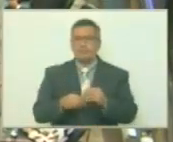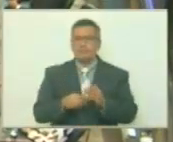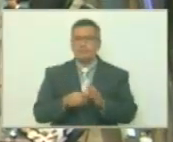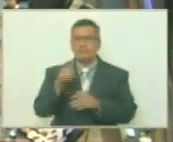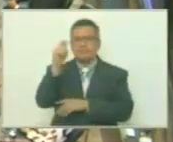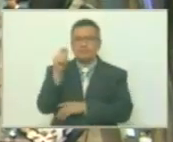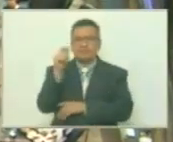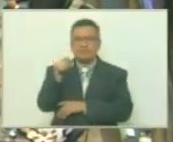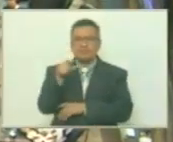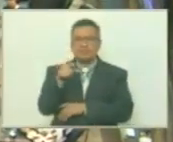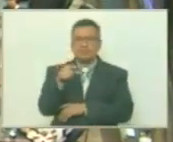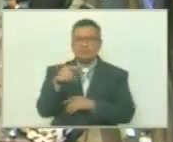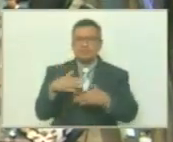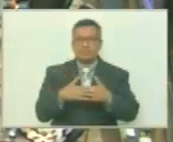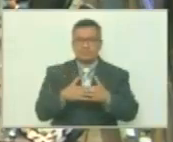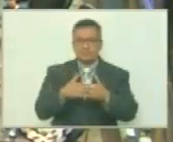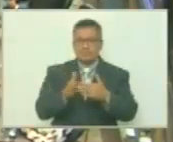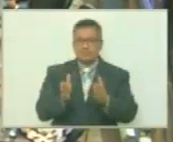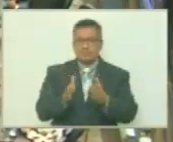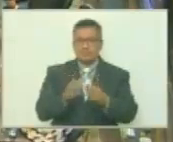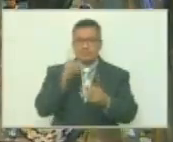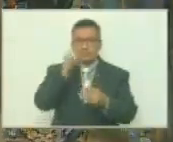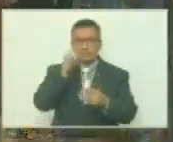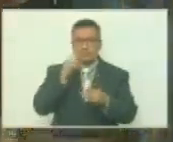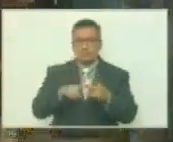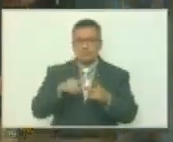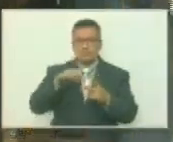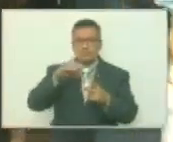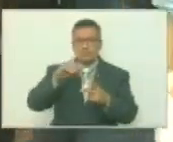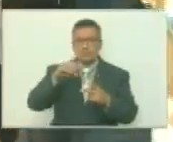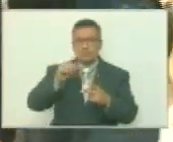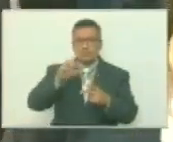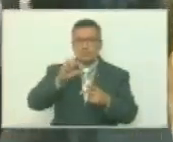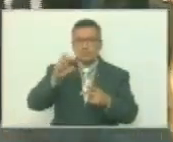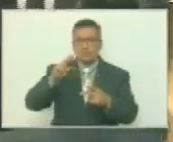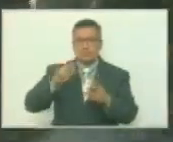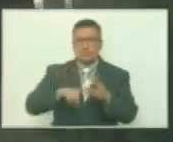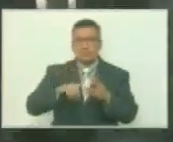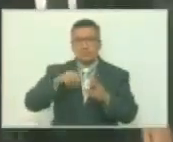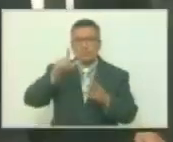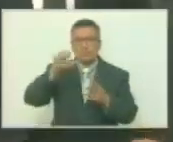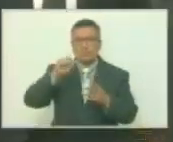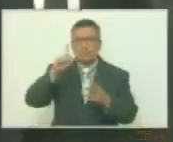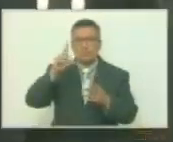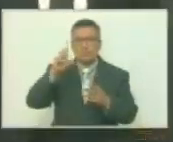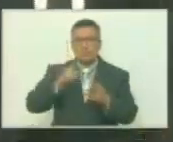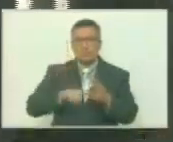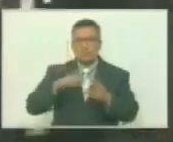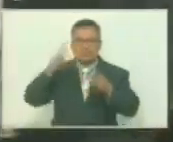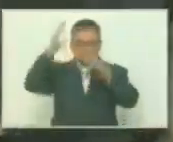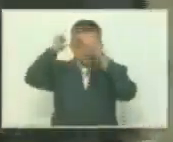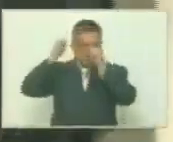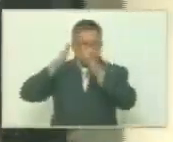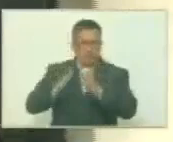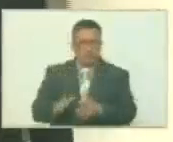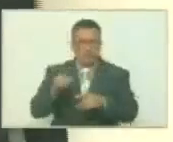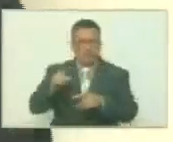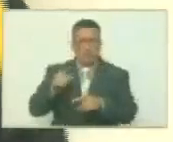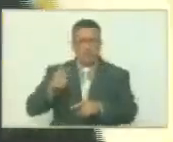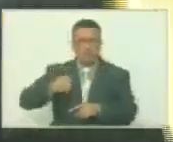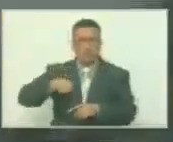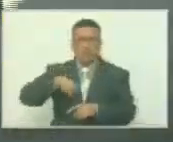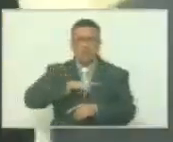diputado puertas del hemiciclo se encuentra el señor Oscar Alberto Laborde excelentísimo embajador extraordinario